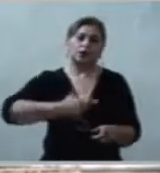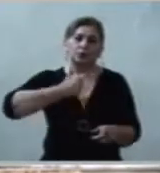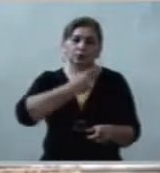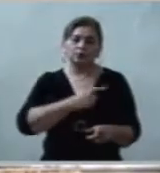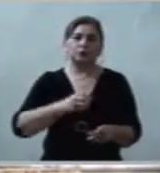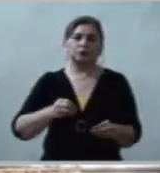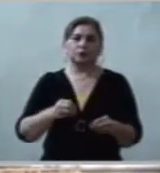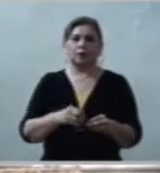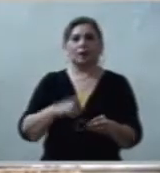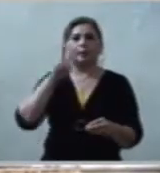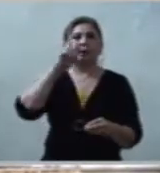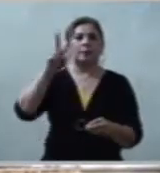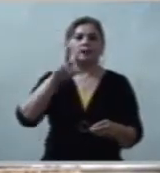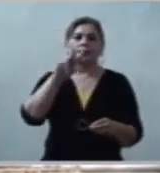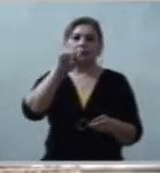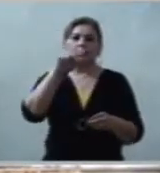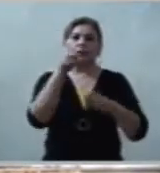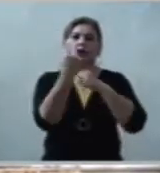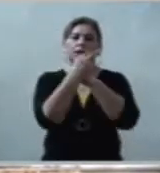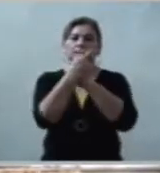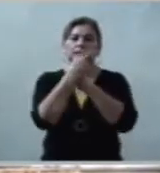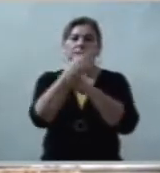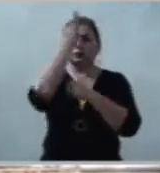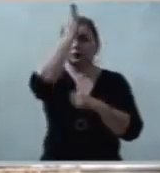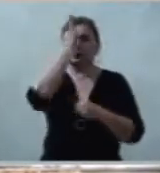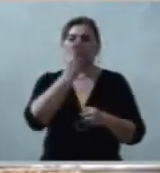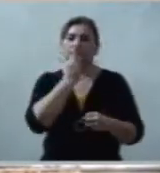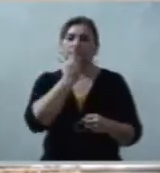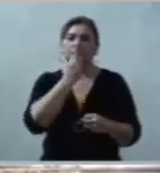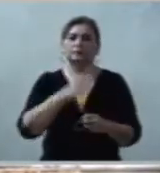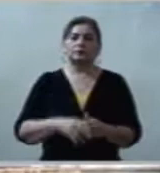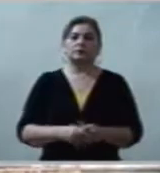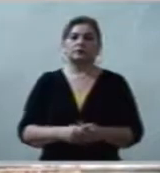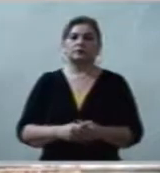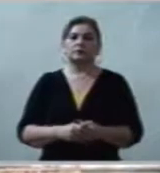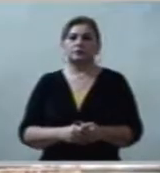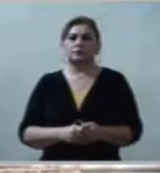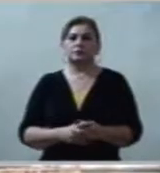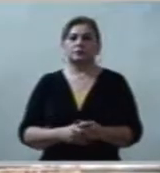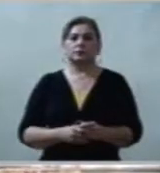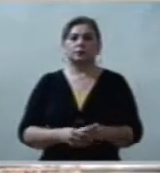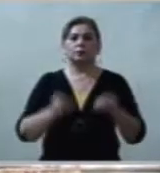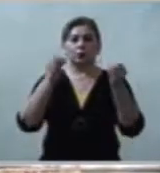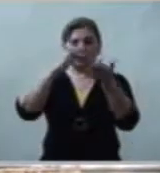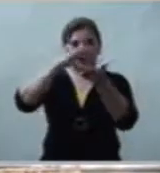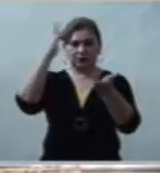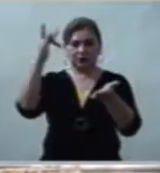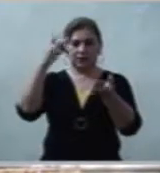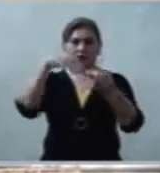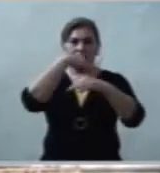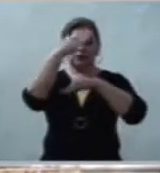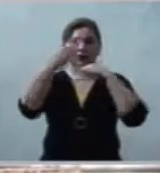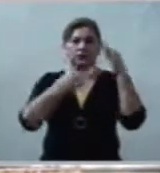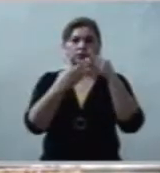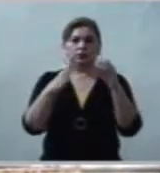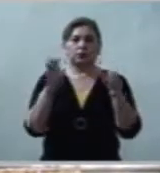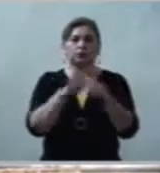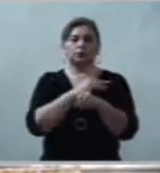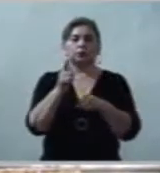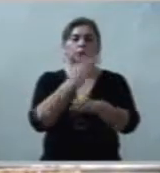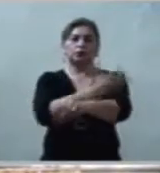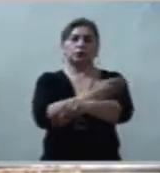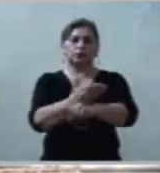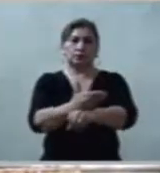celebrar por televisión la Santa Misa. Gracias a todos por su bondad.